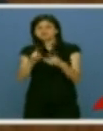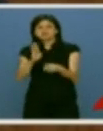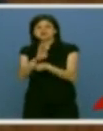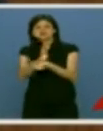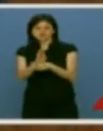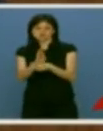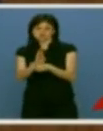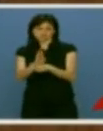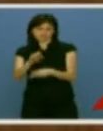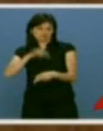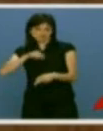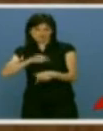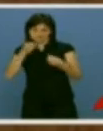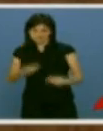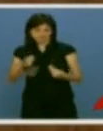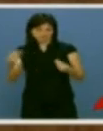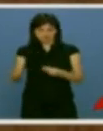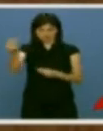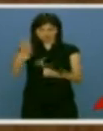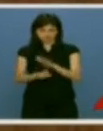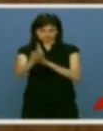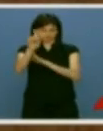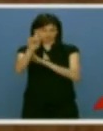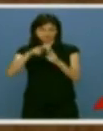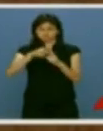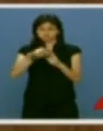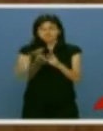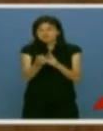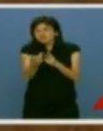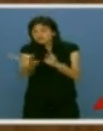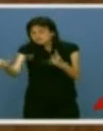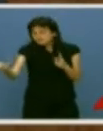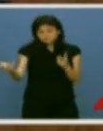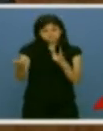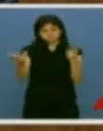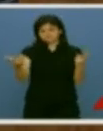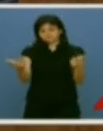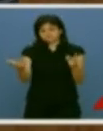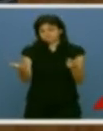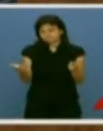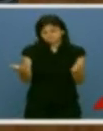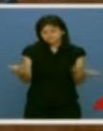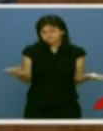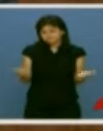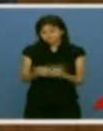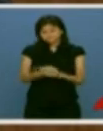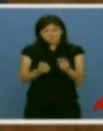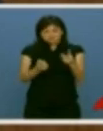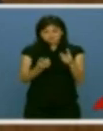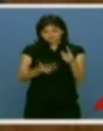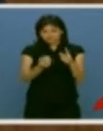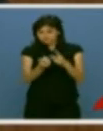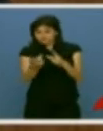bienestar. Todo lo demás está